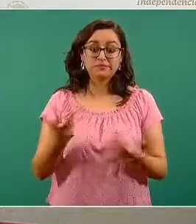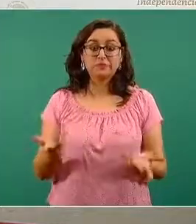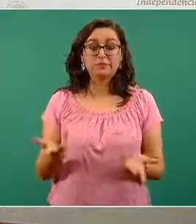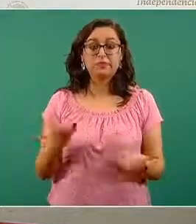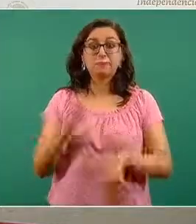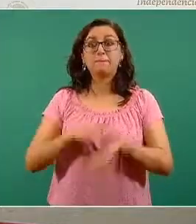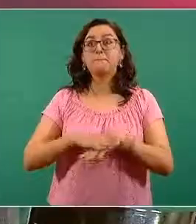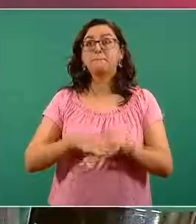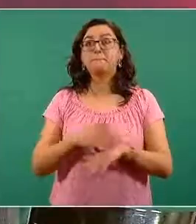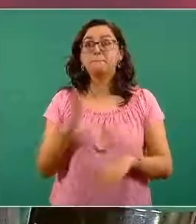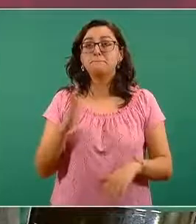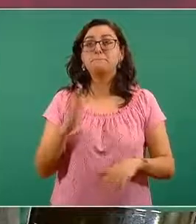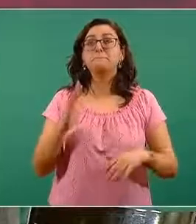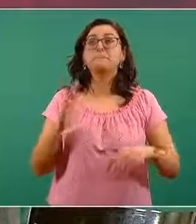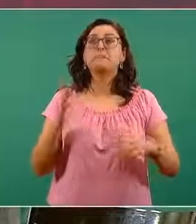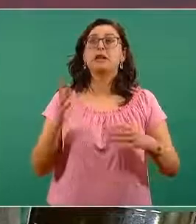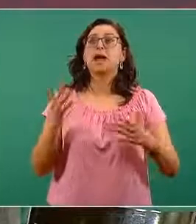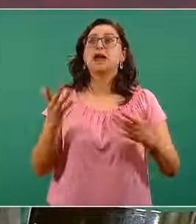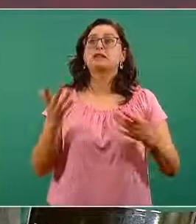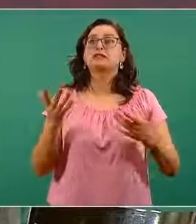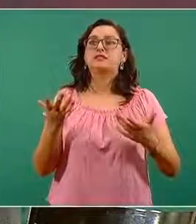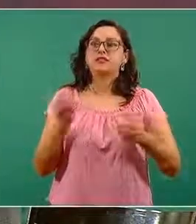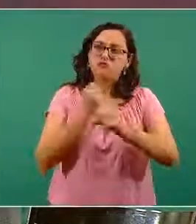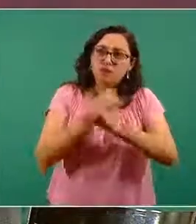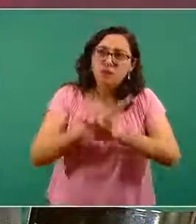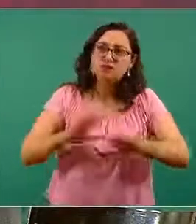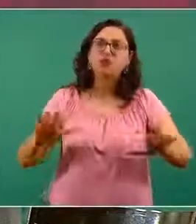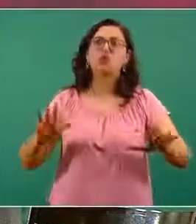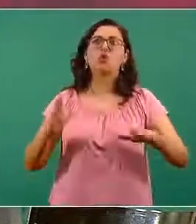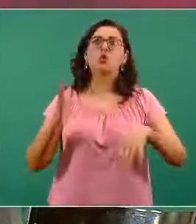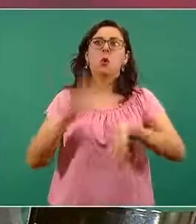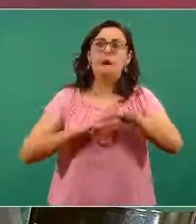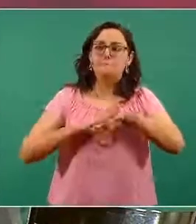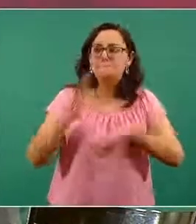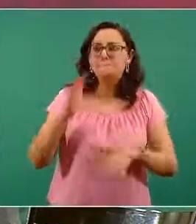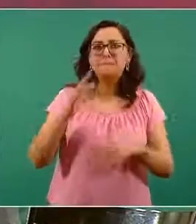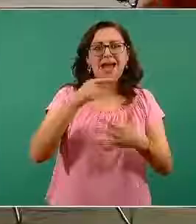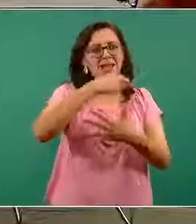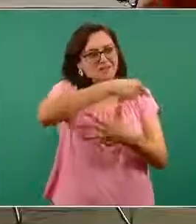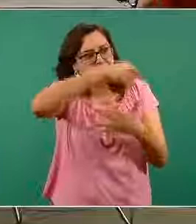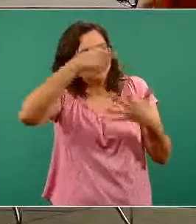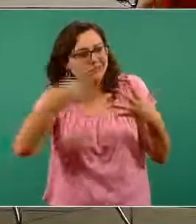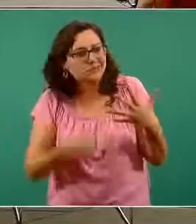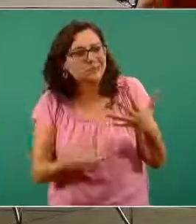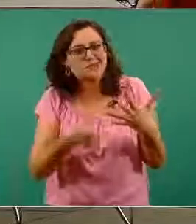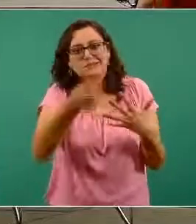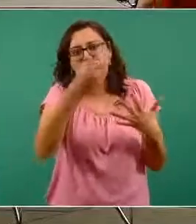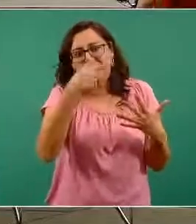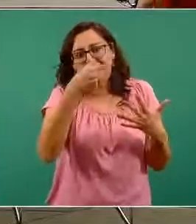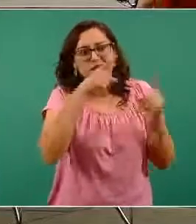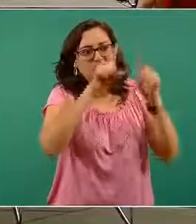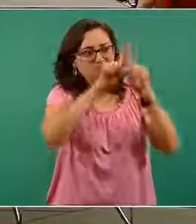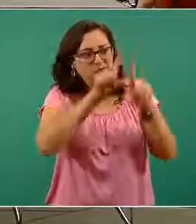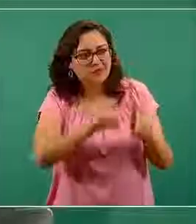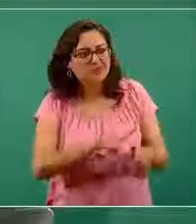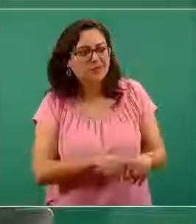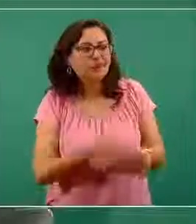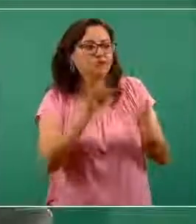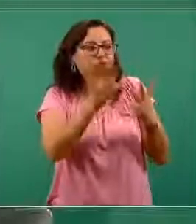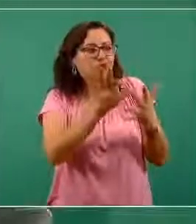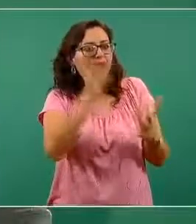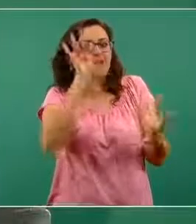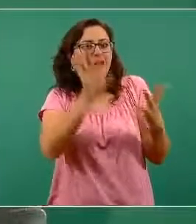disponibilidad de opciones para tratar